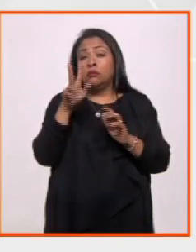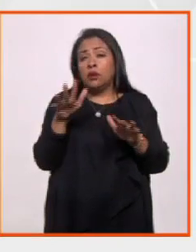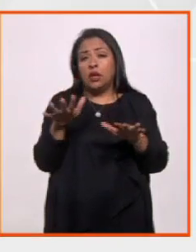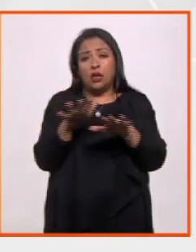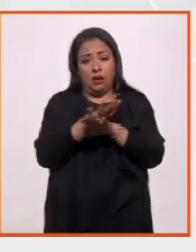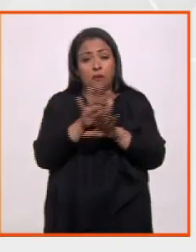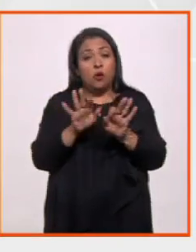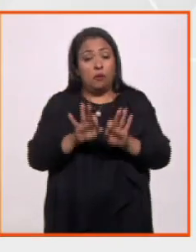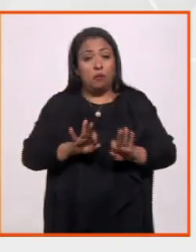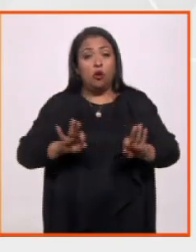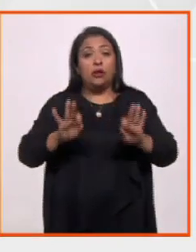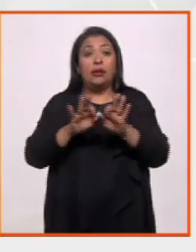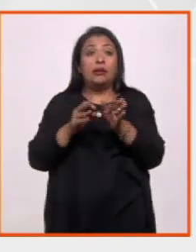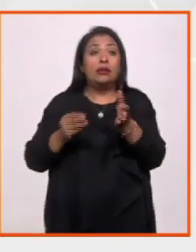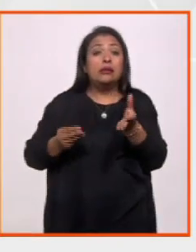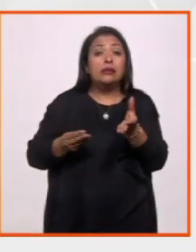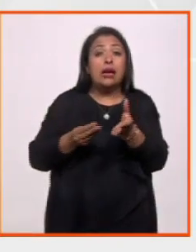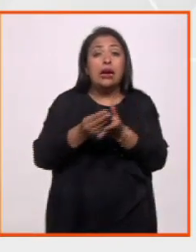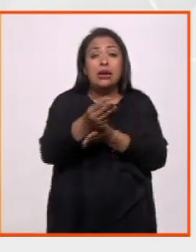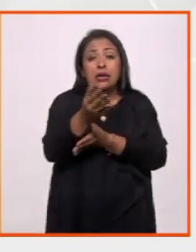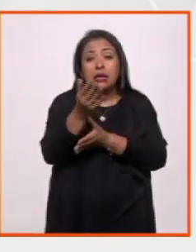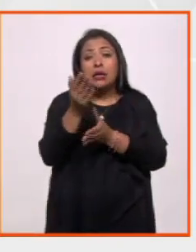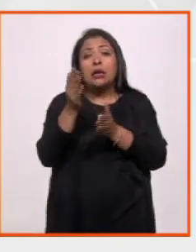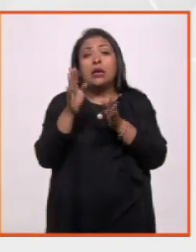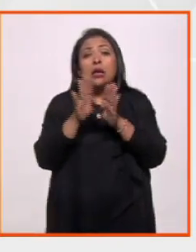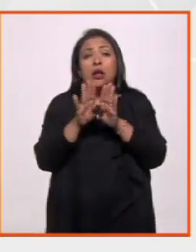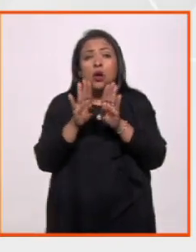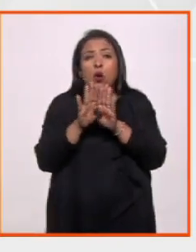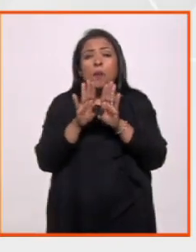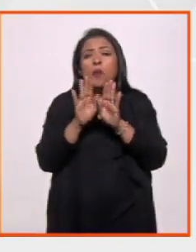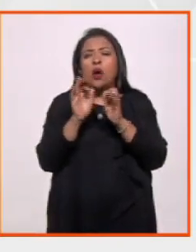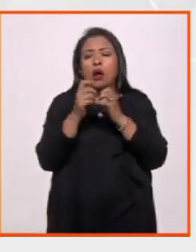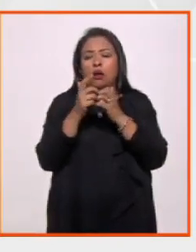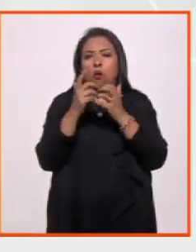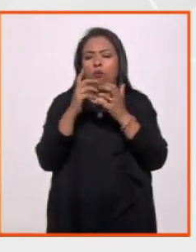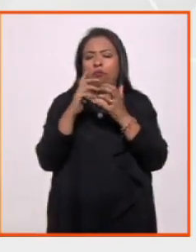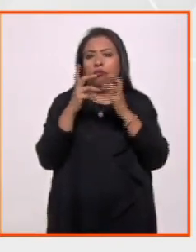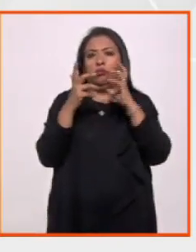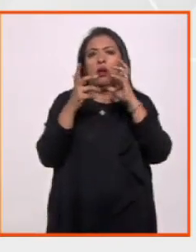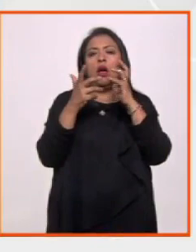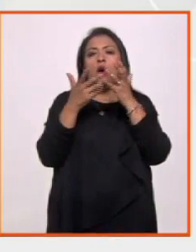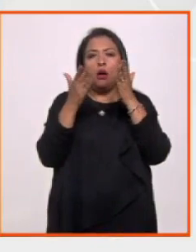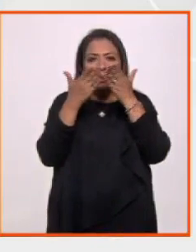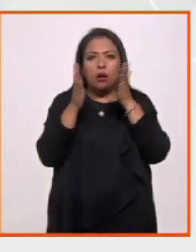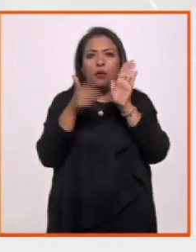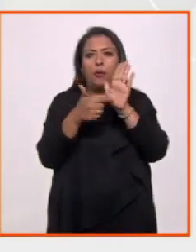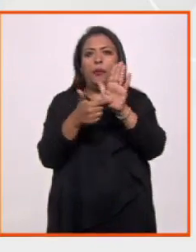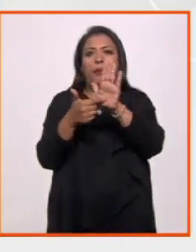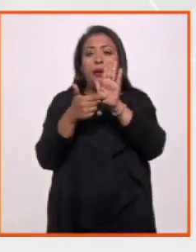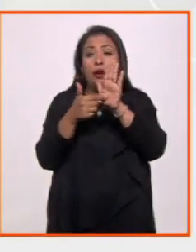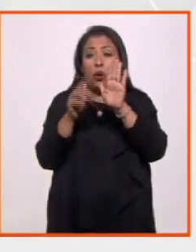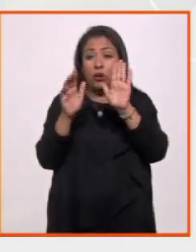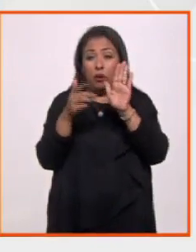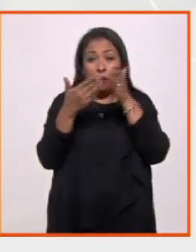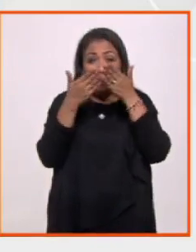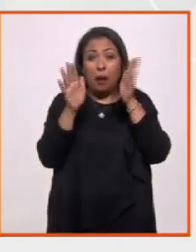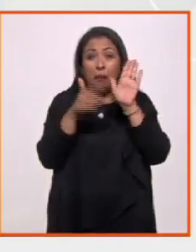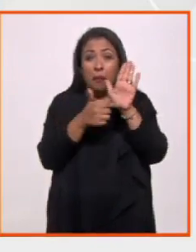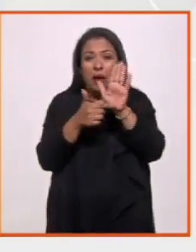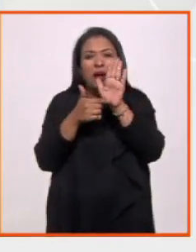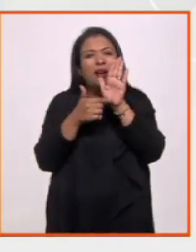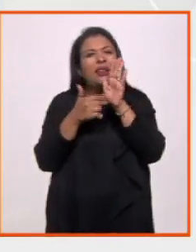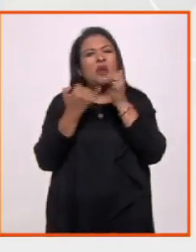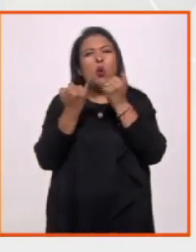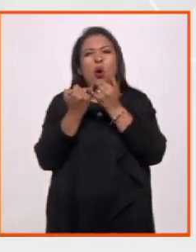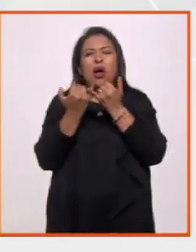importante salir de lo que fue lo subrepticio hacia una condición visible, pero esa visibilidad también fue